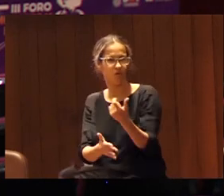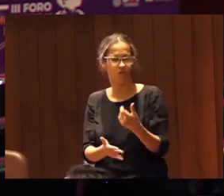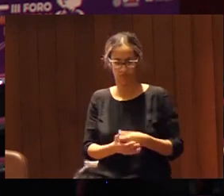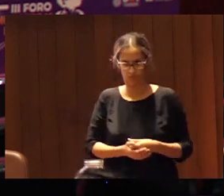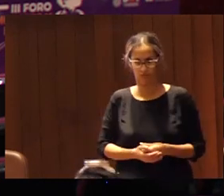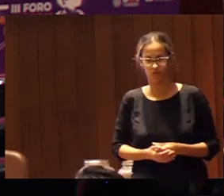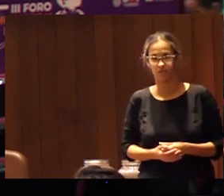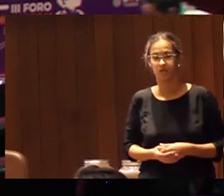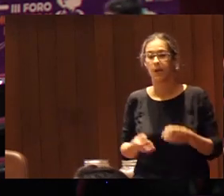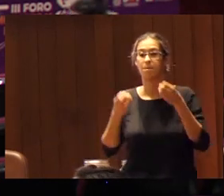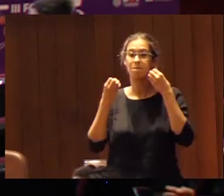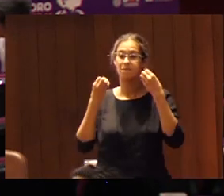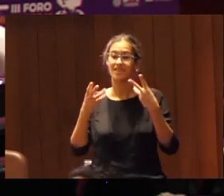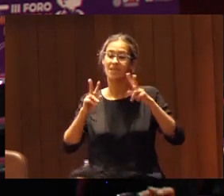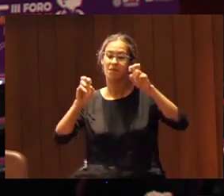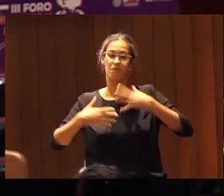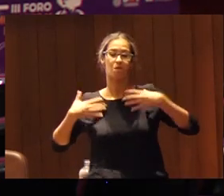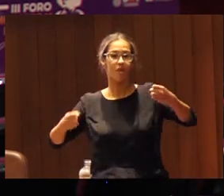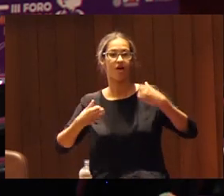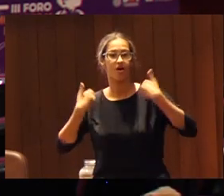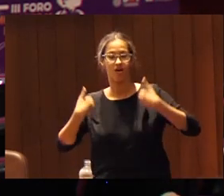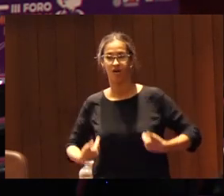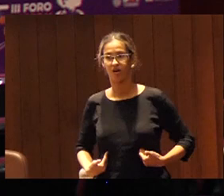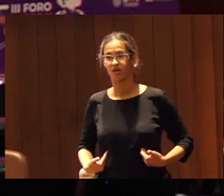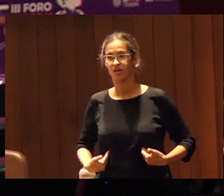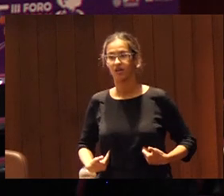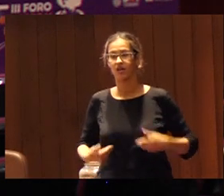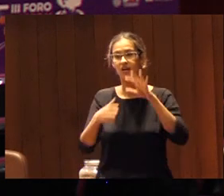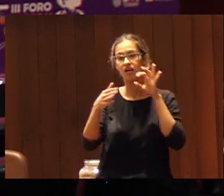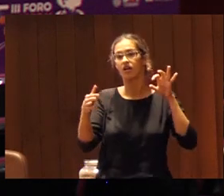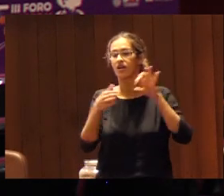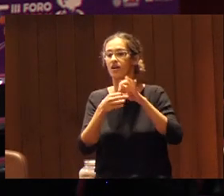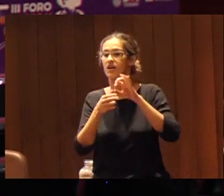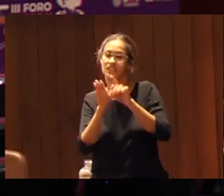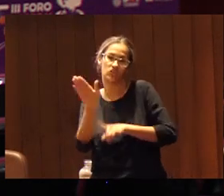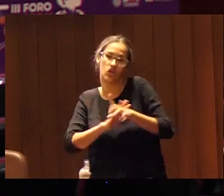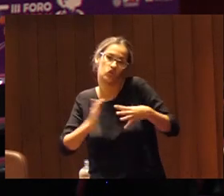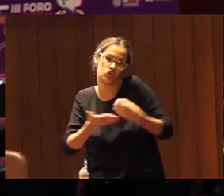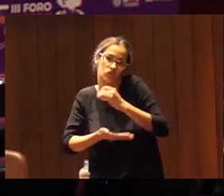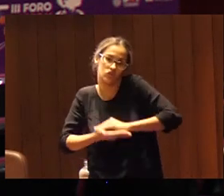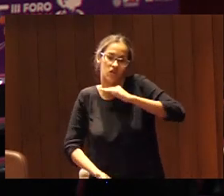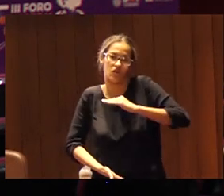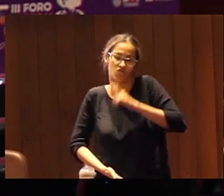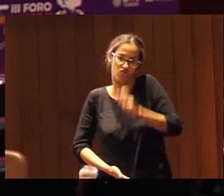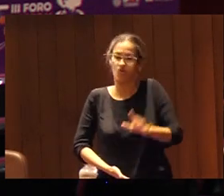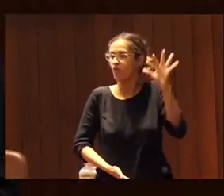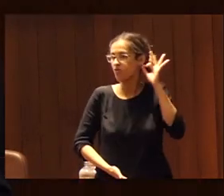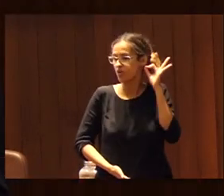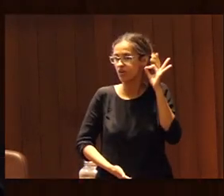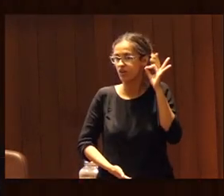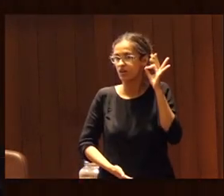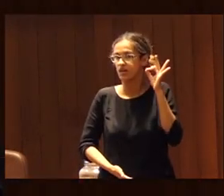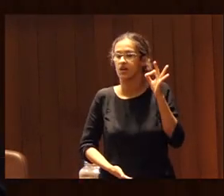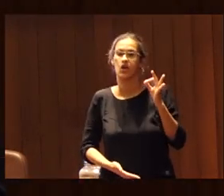bien el empoderamiento corporal trata del desarrollo de todas las potencialidades de una mujer es un proceso